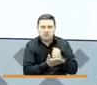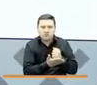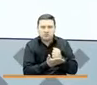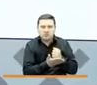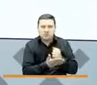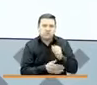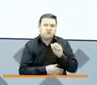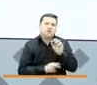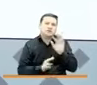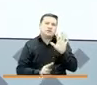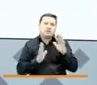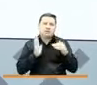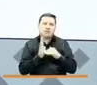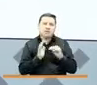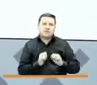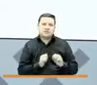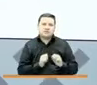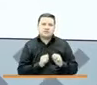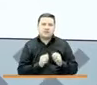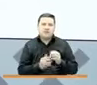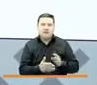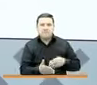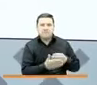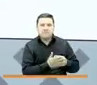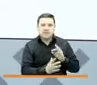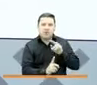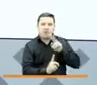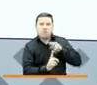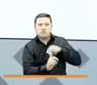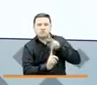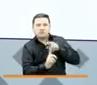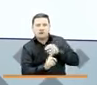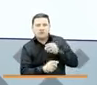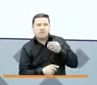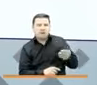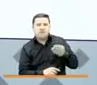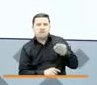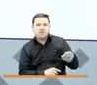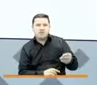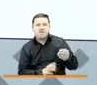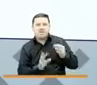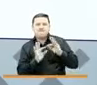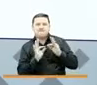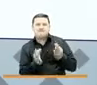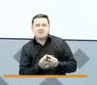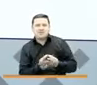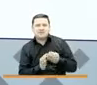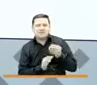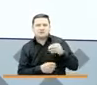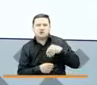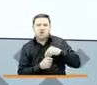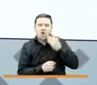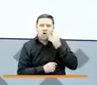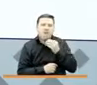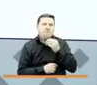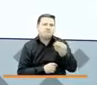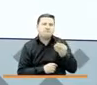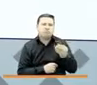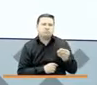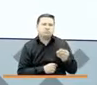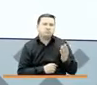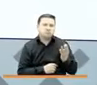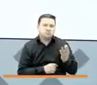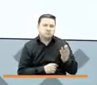75 mil pesos que pagamos cada dos meses a estas familias y a estos hogares que podían